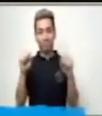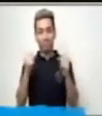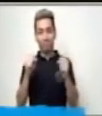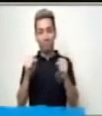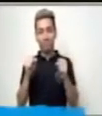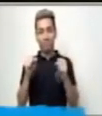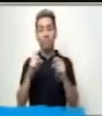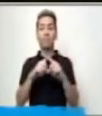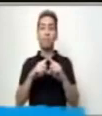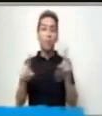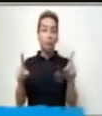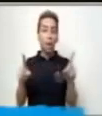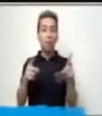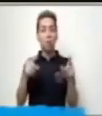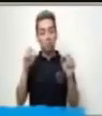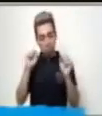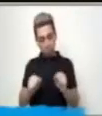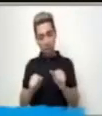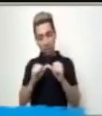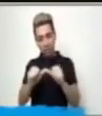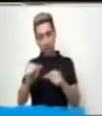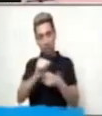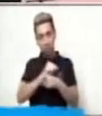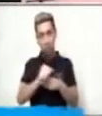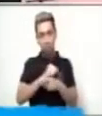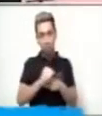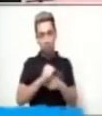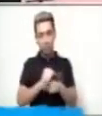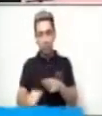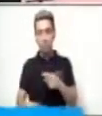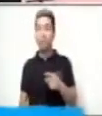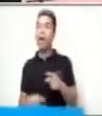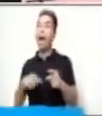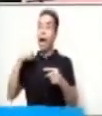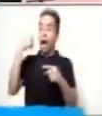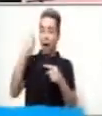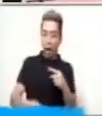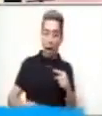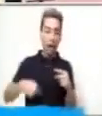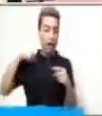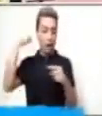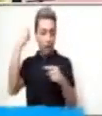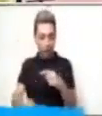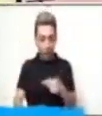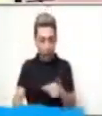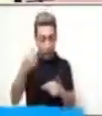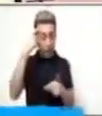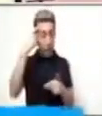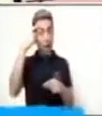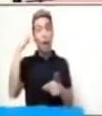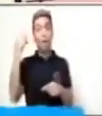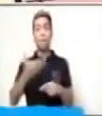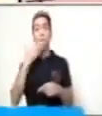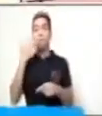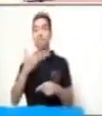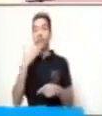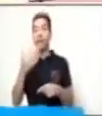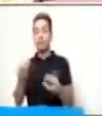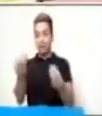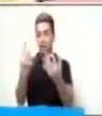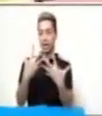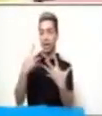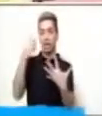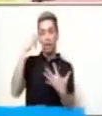Pero sigamos practicando hasta que resulte más fácil para ti cuando te lancen una